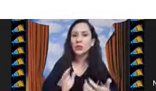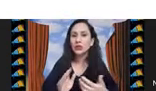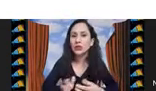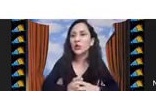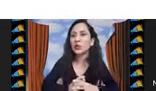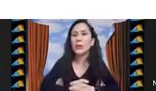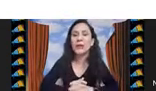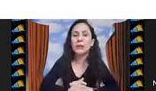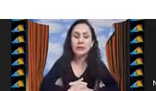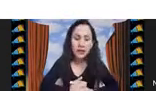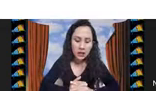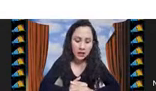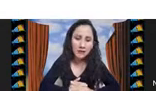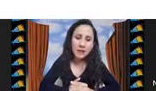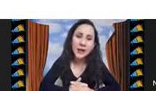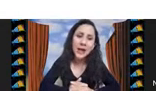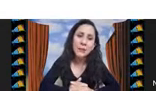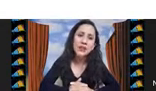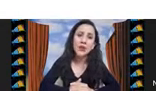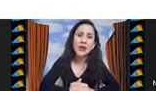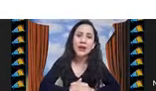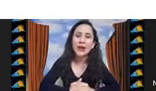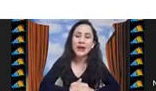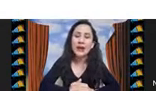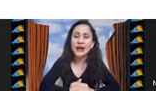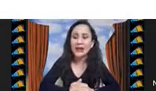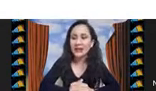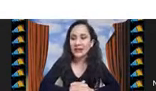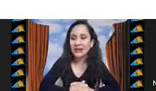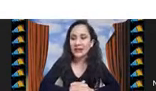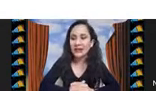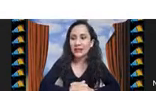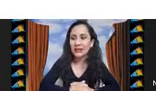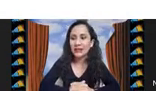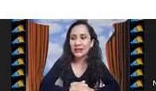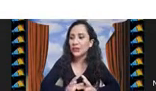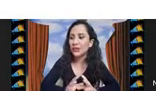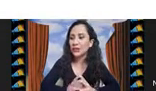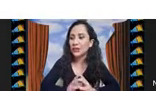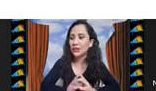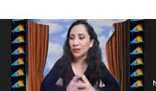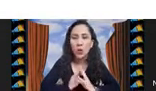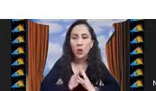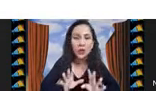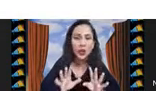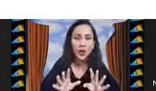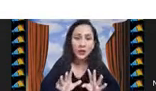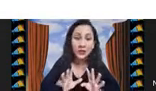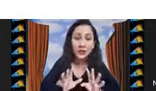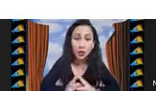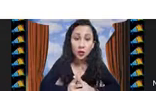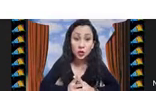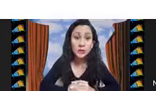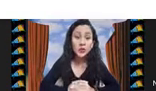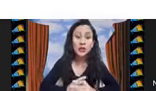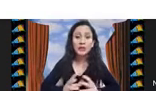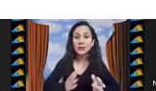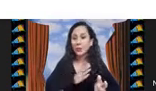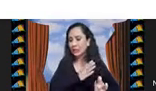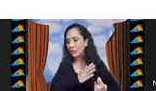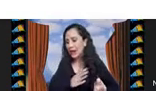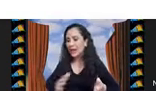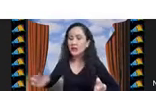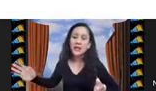¿cómo resolvemos estos problemas? Les había mencionado que el tamaño del conjunto de soluciones